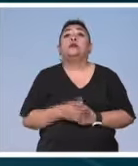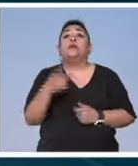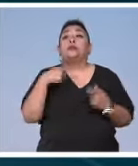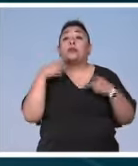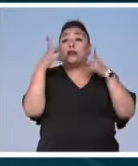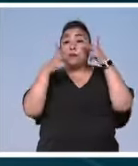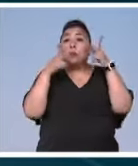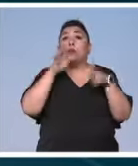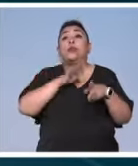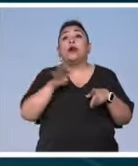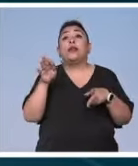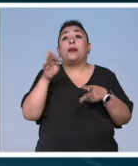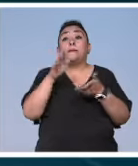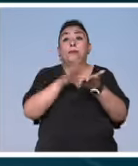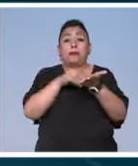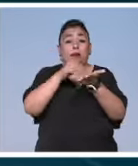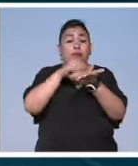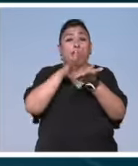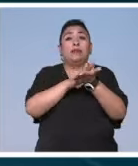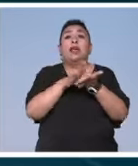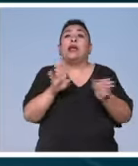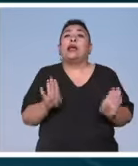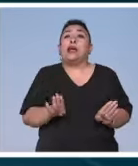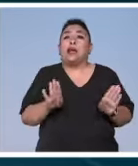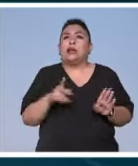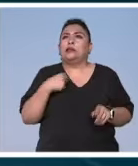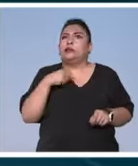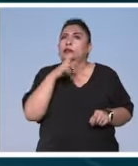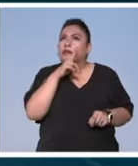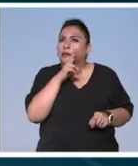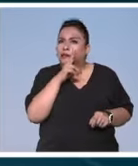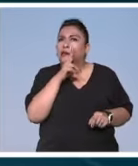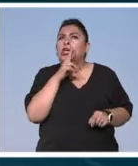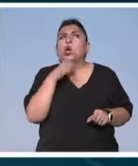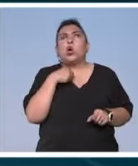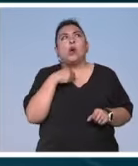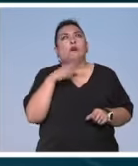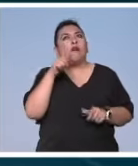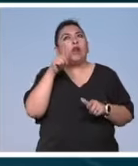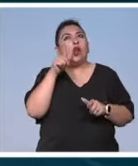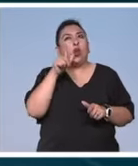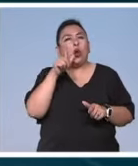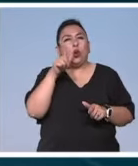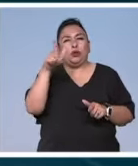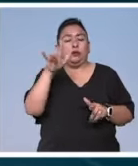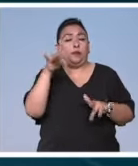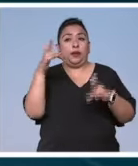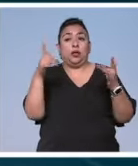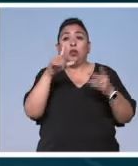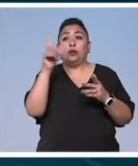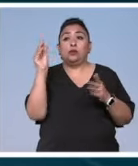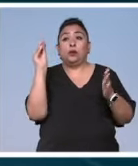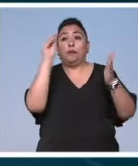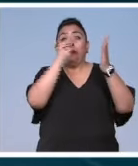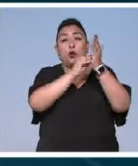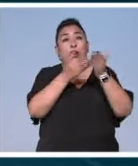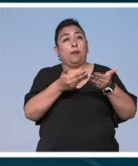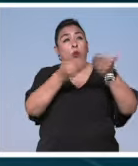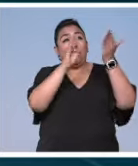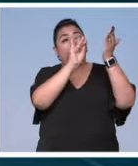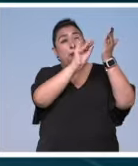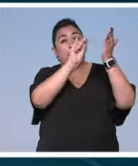visitantes van a poder plasmar en papel cuáles son los elementos que les preocupan y que los hacen brillar posteriormente se colocarán en un mural